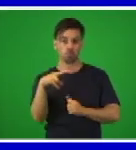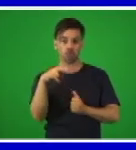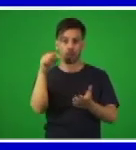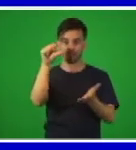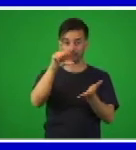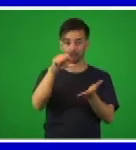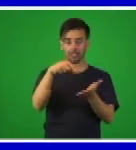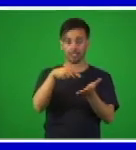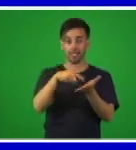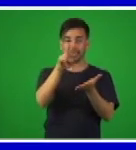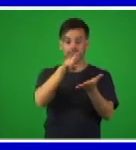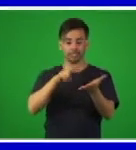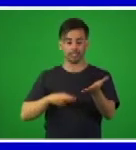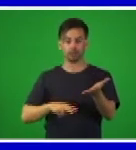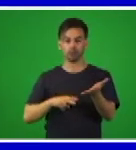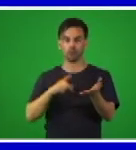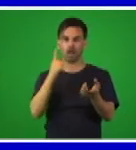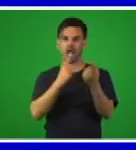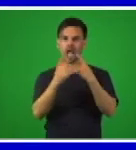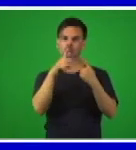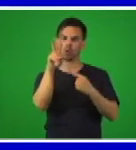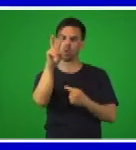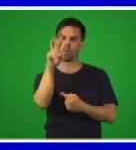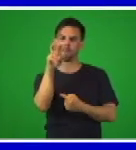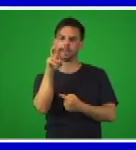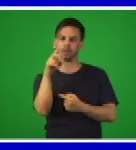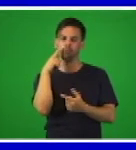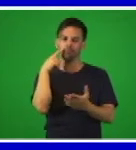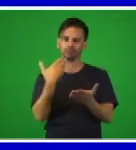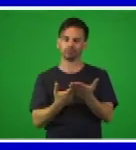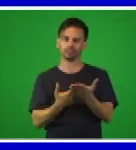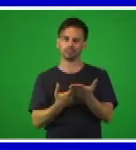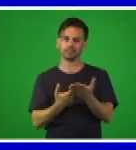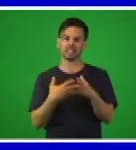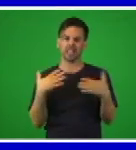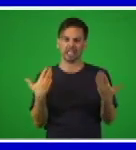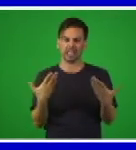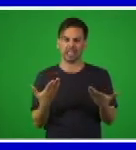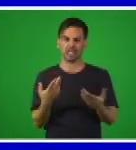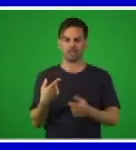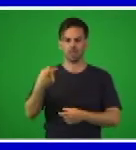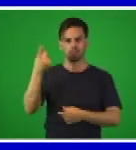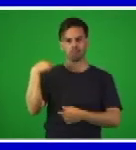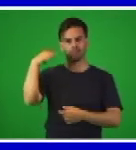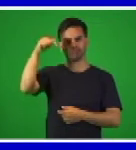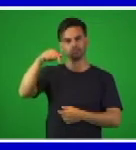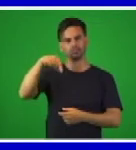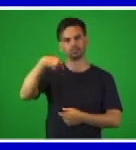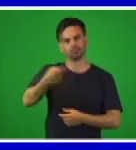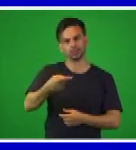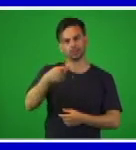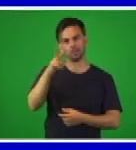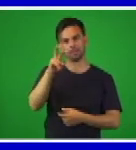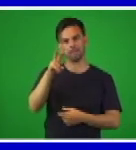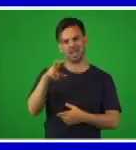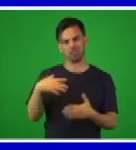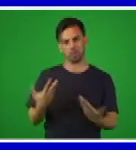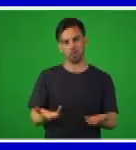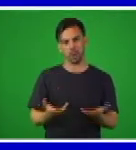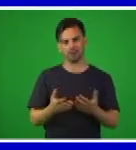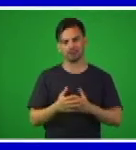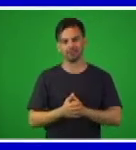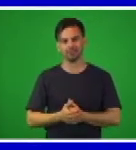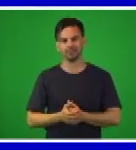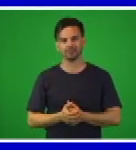También ustedes pueden localizar en el texto algunos de los verbos que aparecen en él y reconocer en qué tiempo se